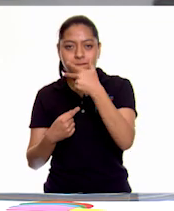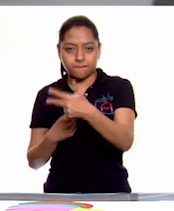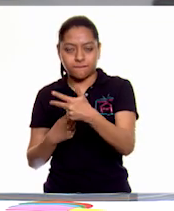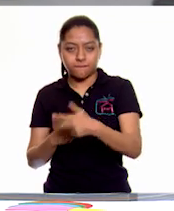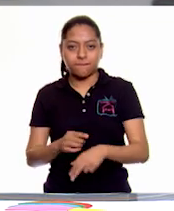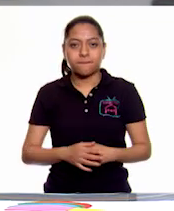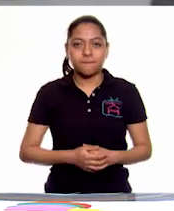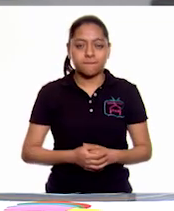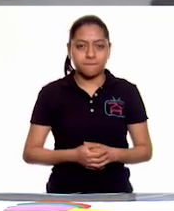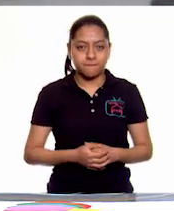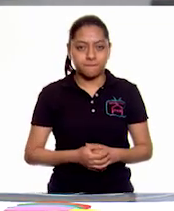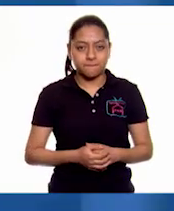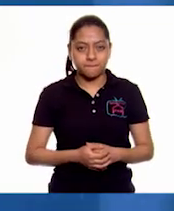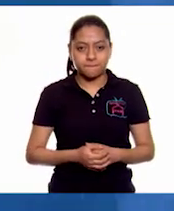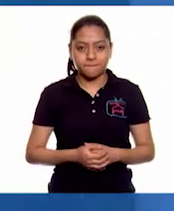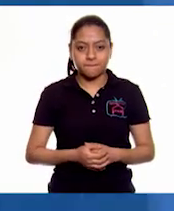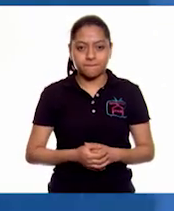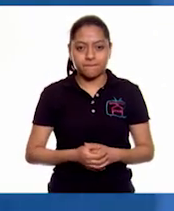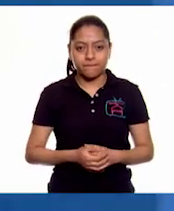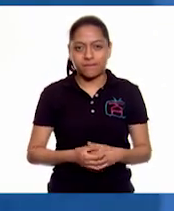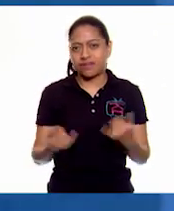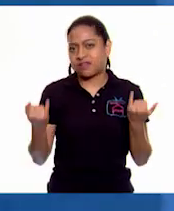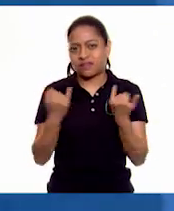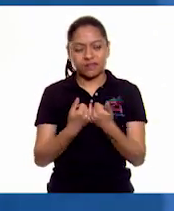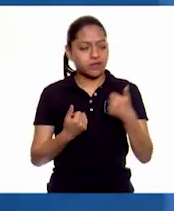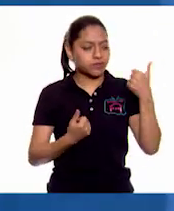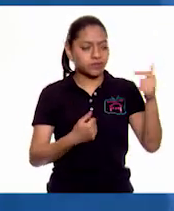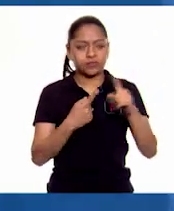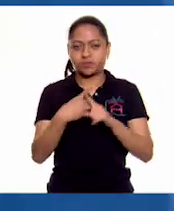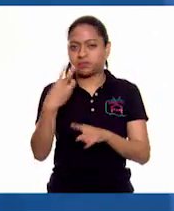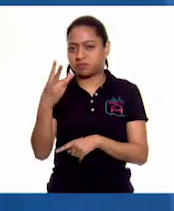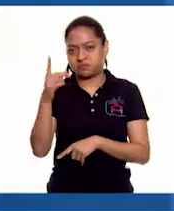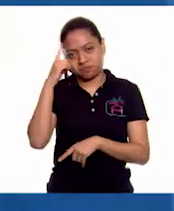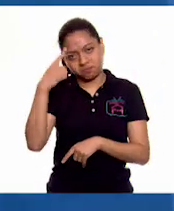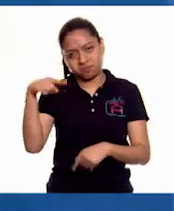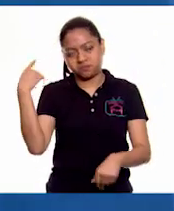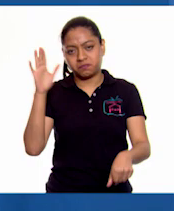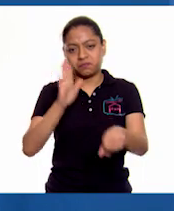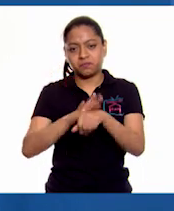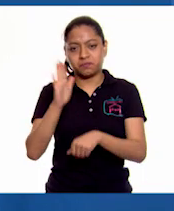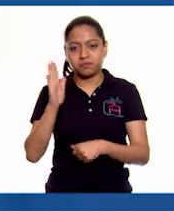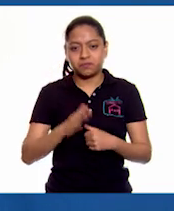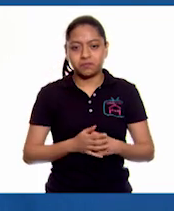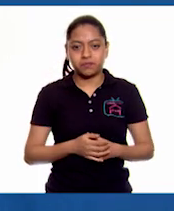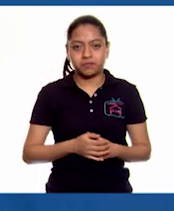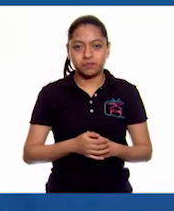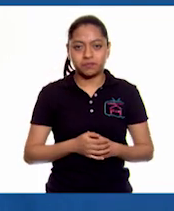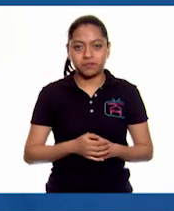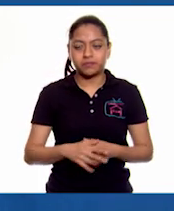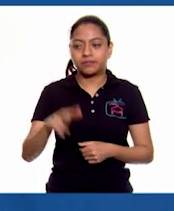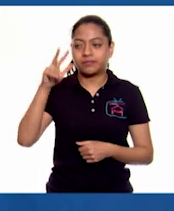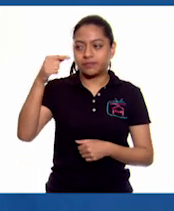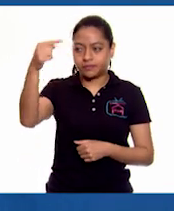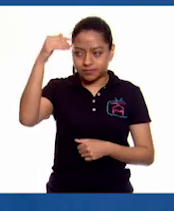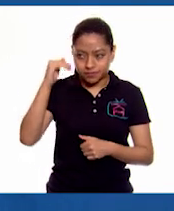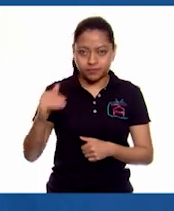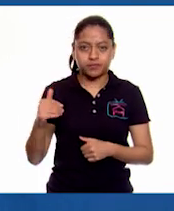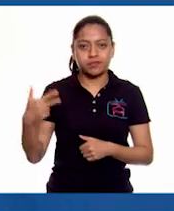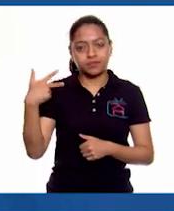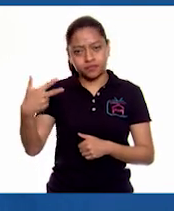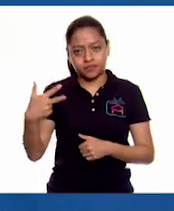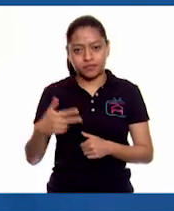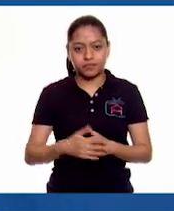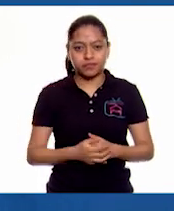dieciocho. Pues seis por tres también son dieciocho. Y como hablamos de octavos, entonces son dieciocho octavos.